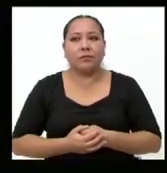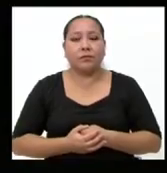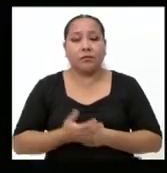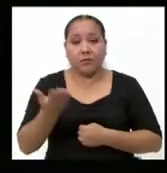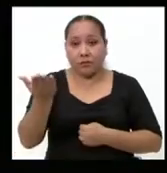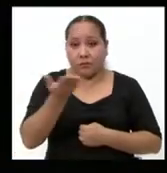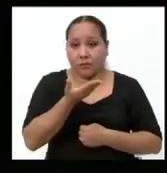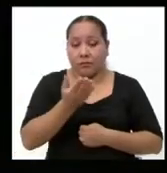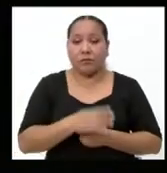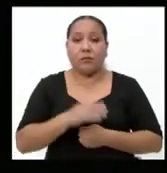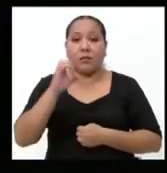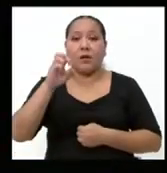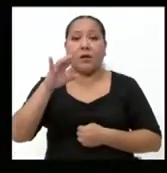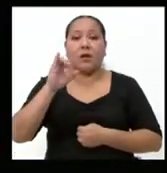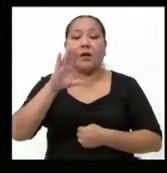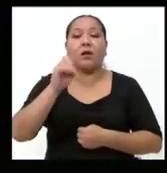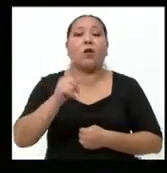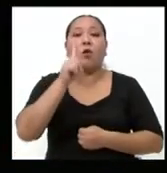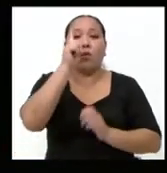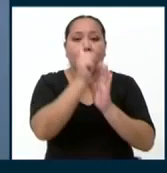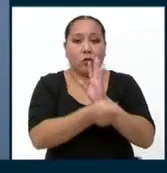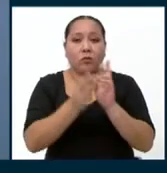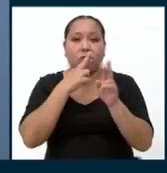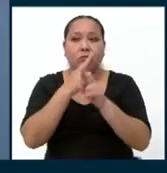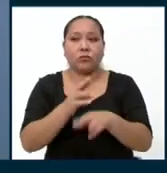Candidato Erick Verano tiene un minuto para responder.